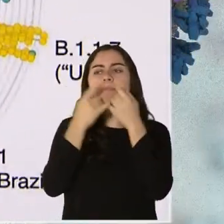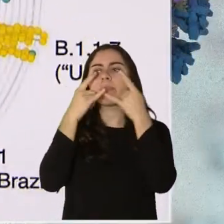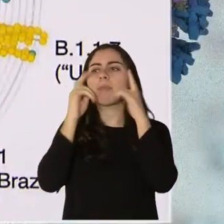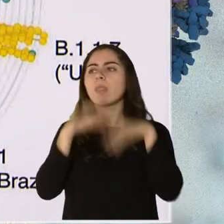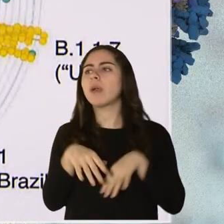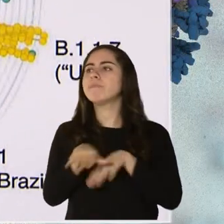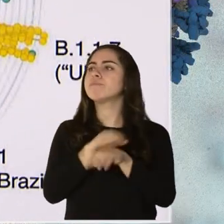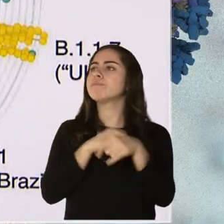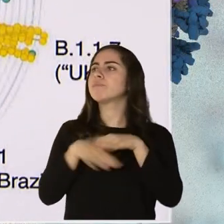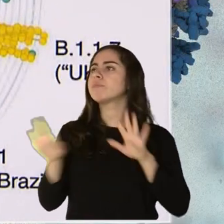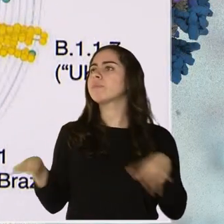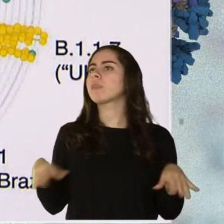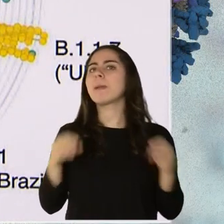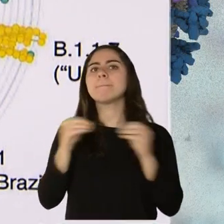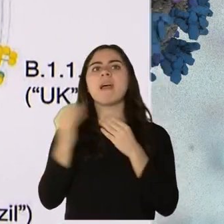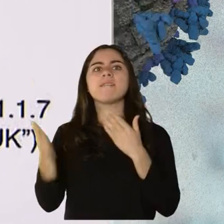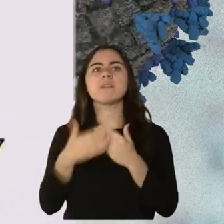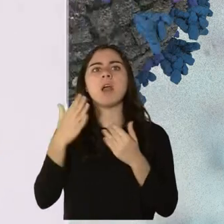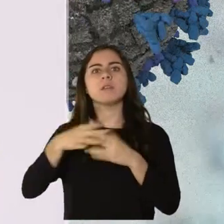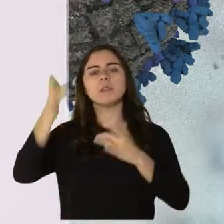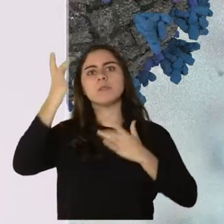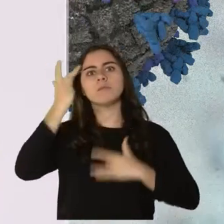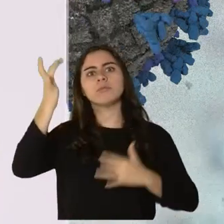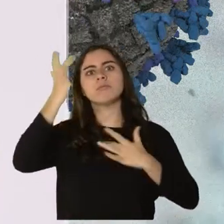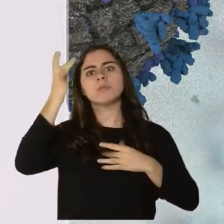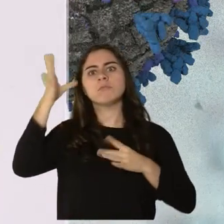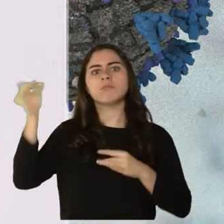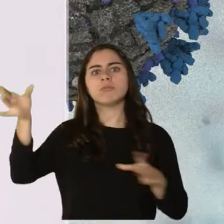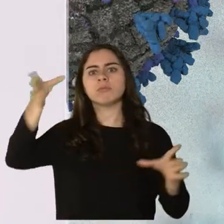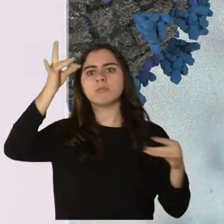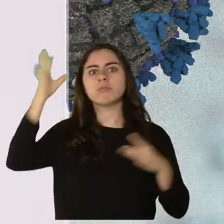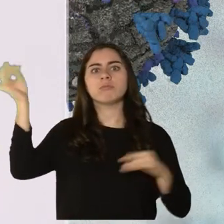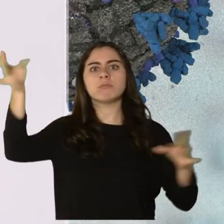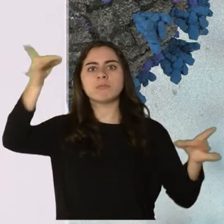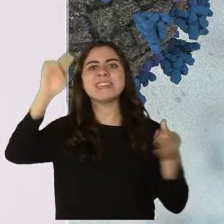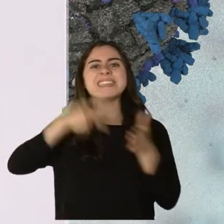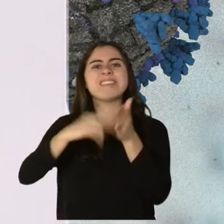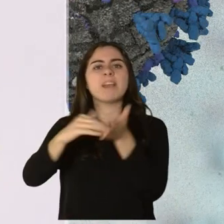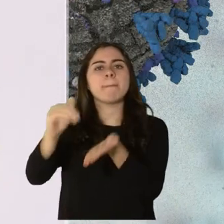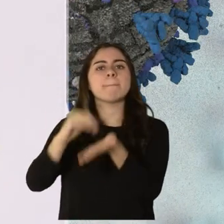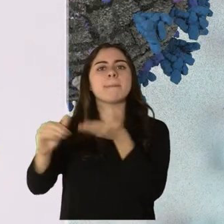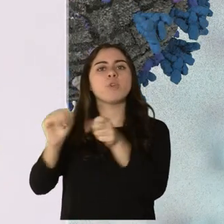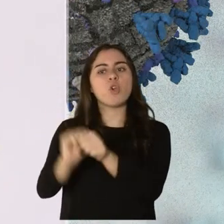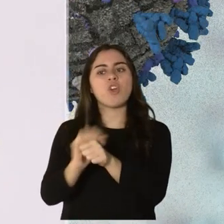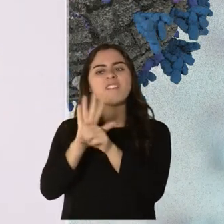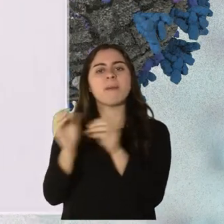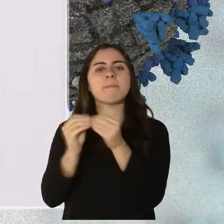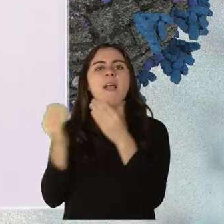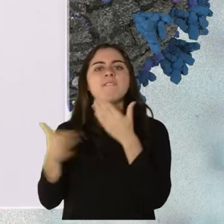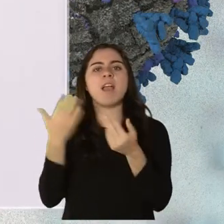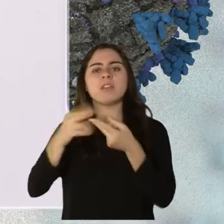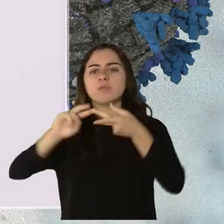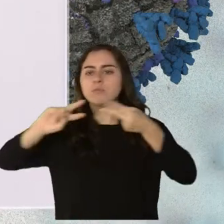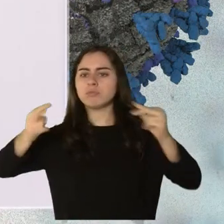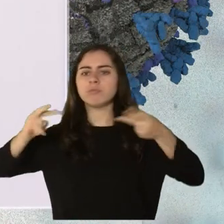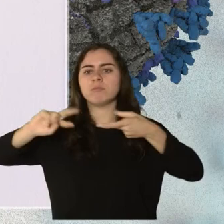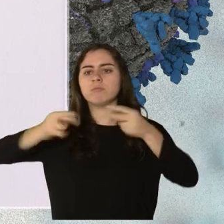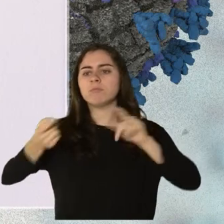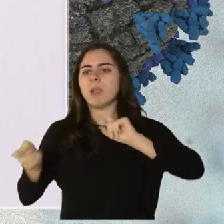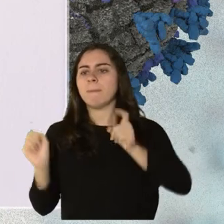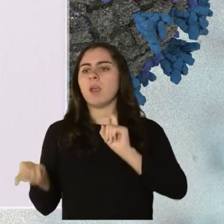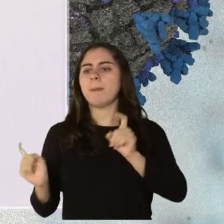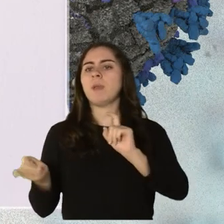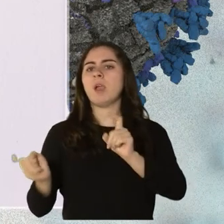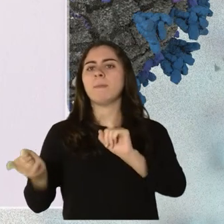mayor el riesgo de que la población se infecte rápidamente. Y en términos del tratamiento, doctor, ¿hay alguna diferenciación